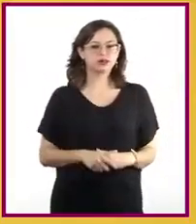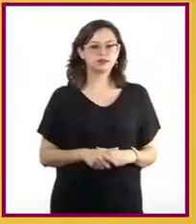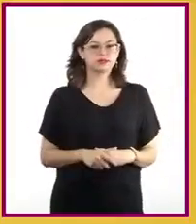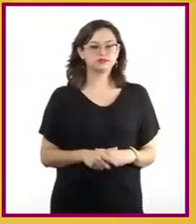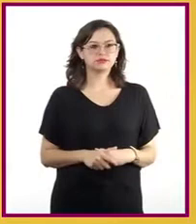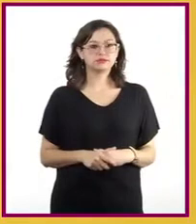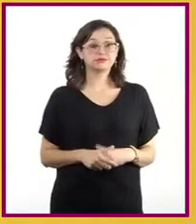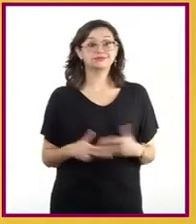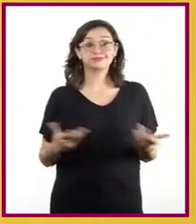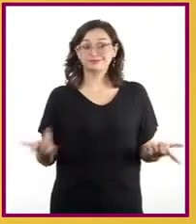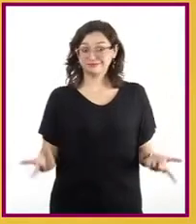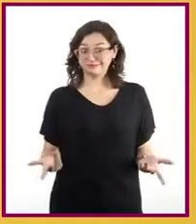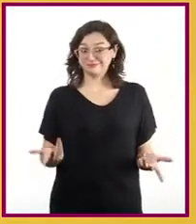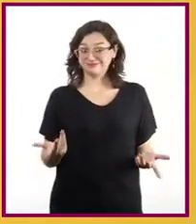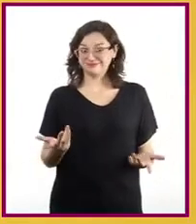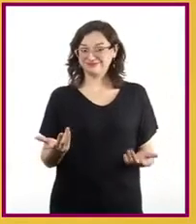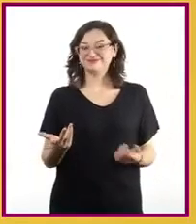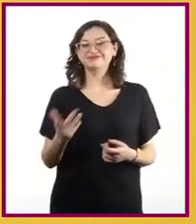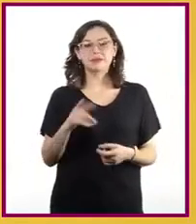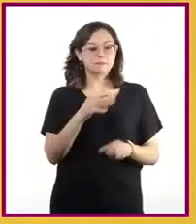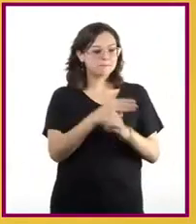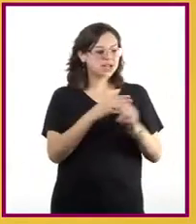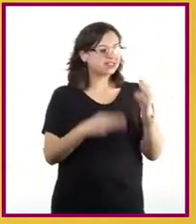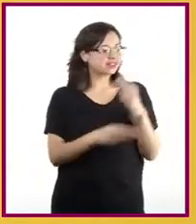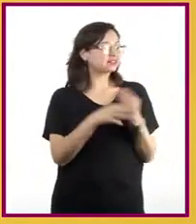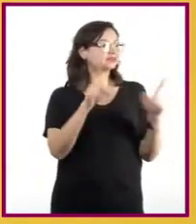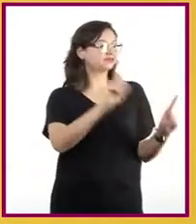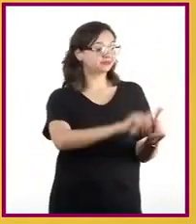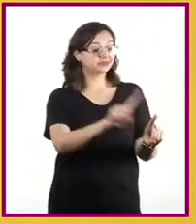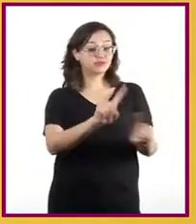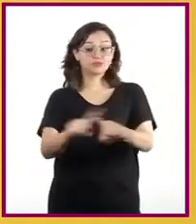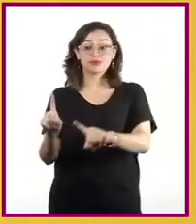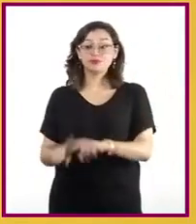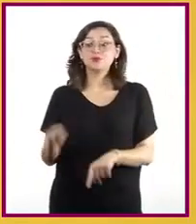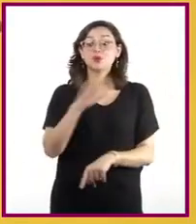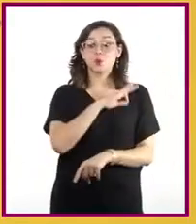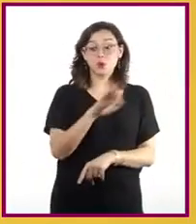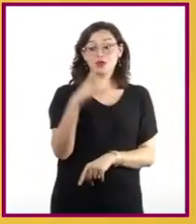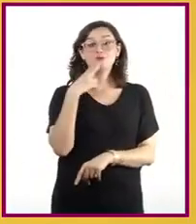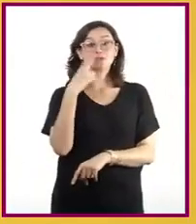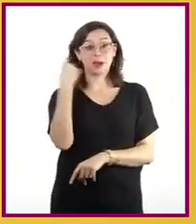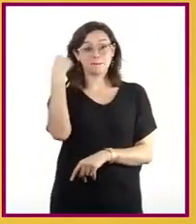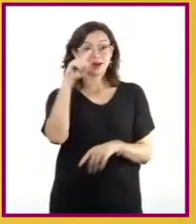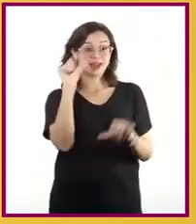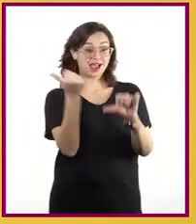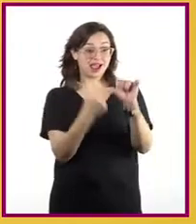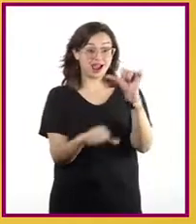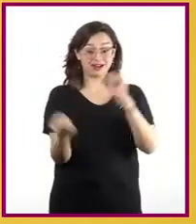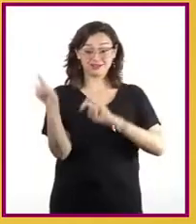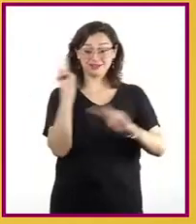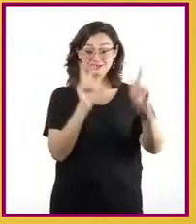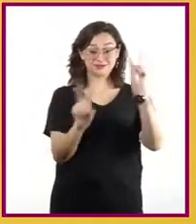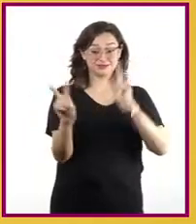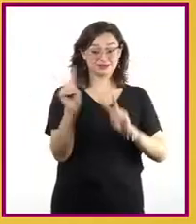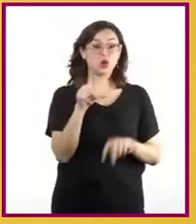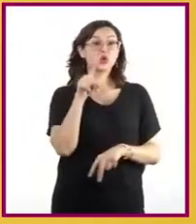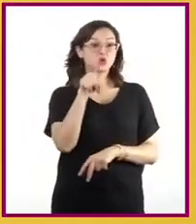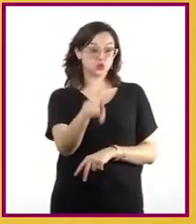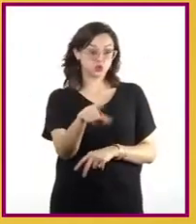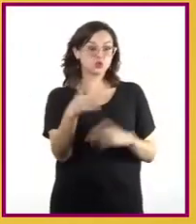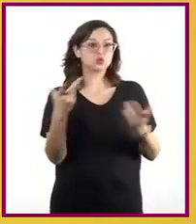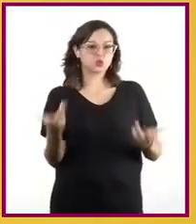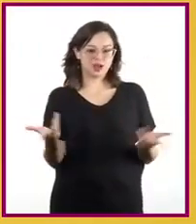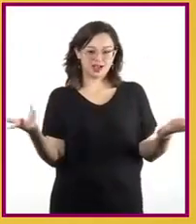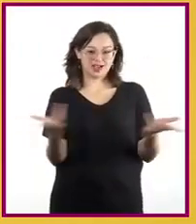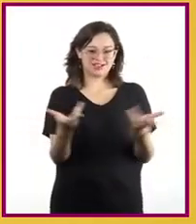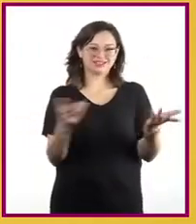¿Se dieron cuenta qué materiales se pueden utilizar para crear una obra de arte visual? En su caso, para